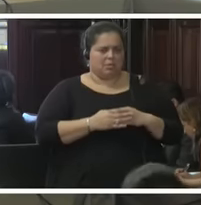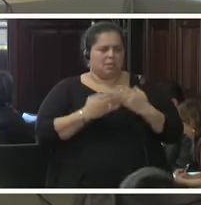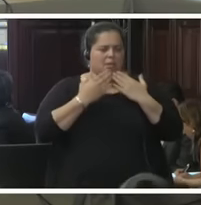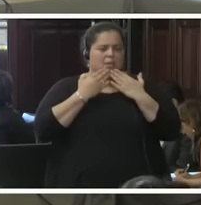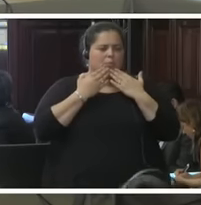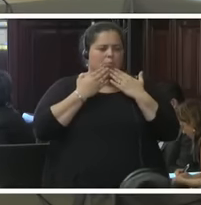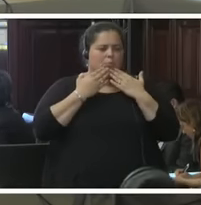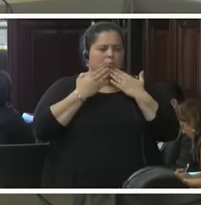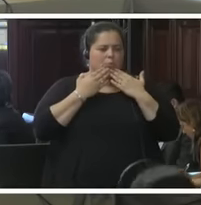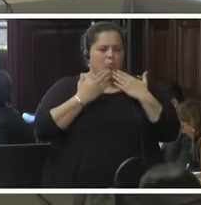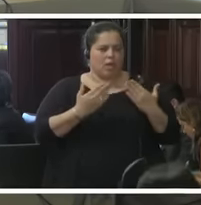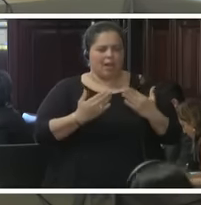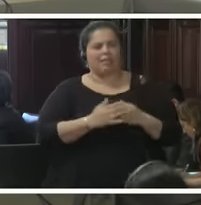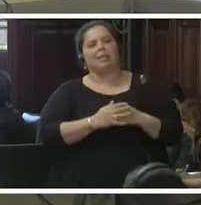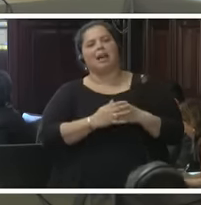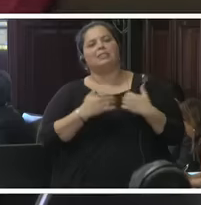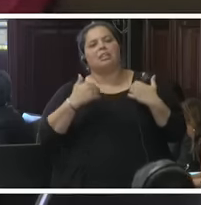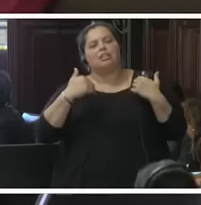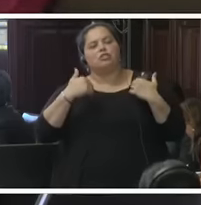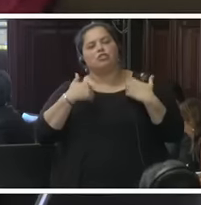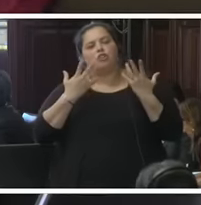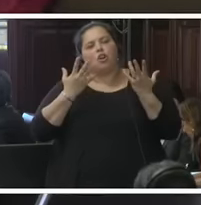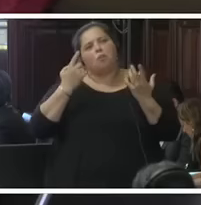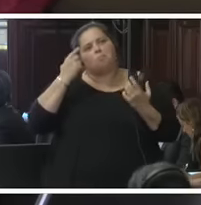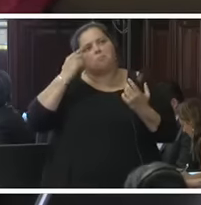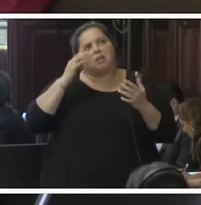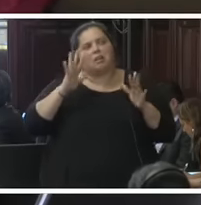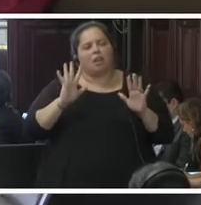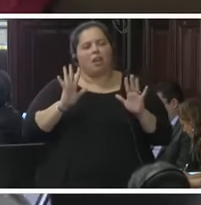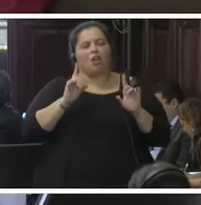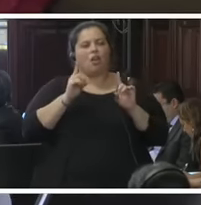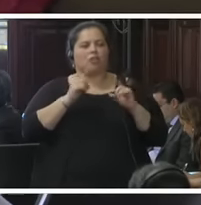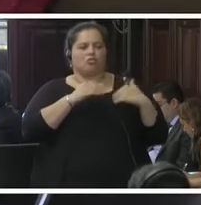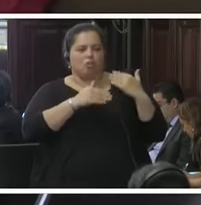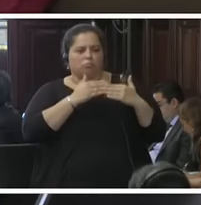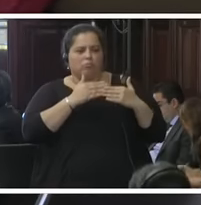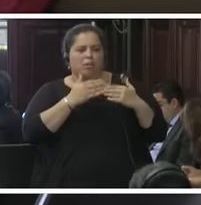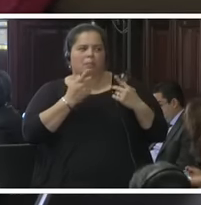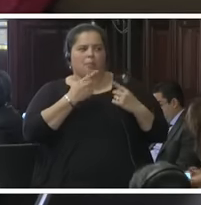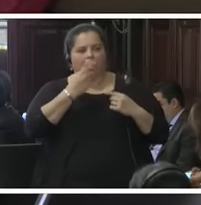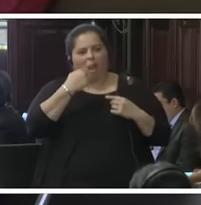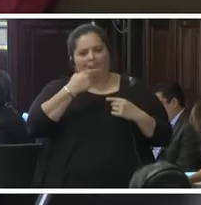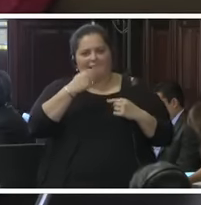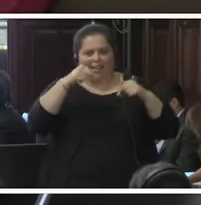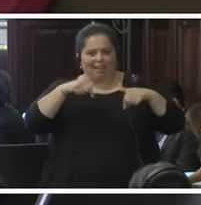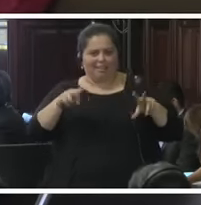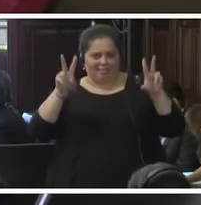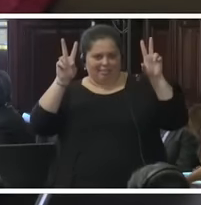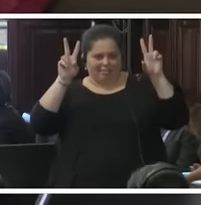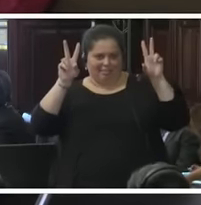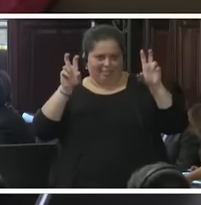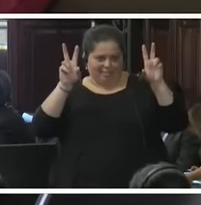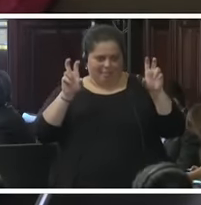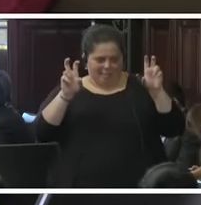Muchísimas gracias. Yo creo que voy a ser la única voz en esta